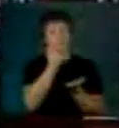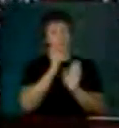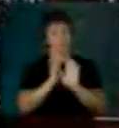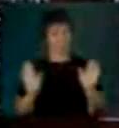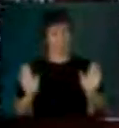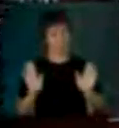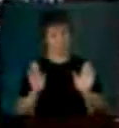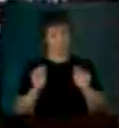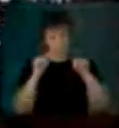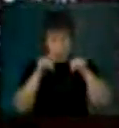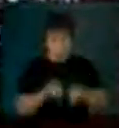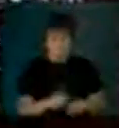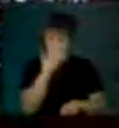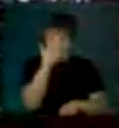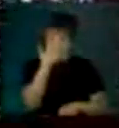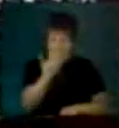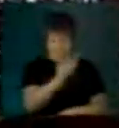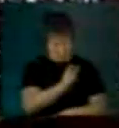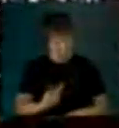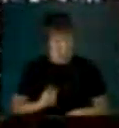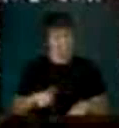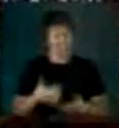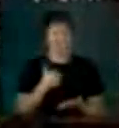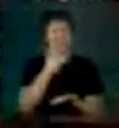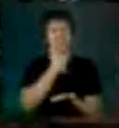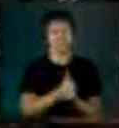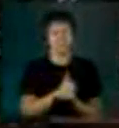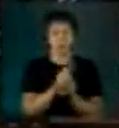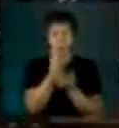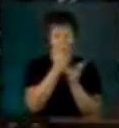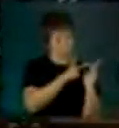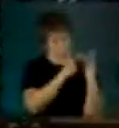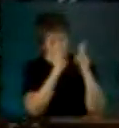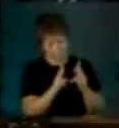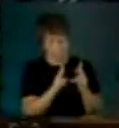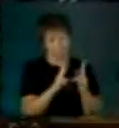Con el Frente Amplio en el gobierno del país ha completado un ciclo.